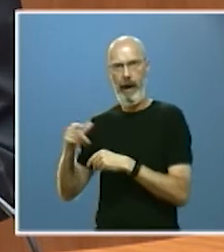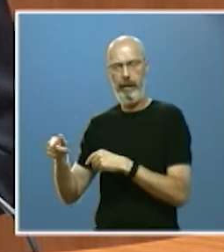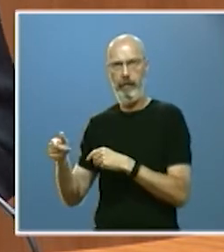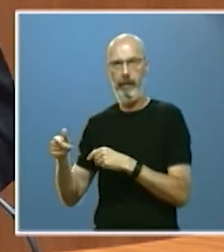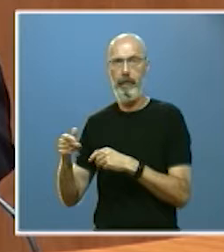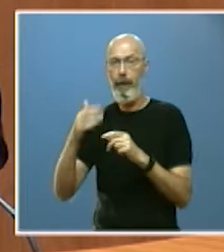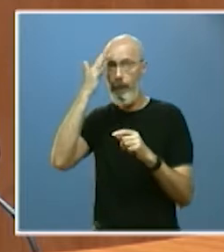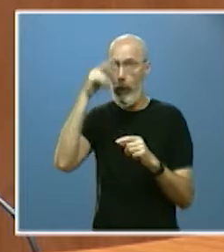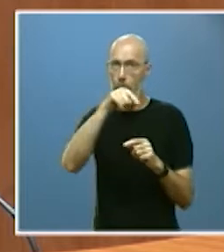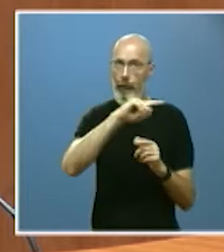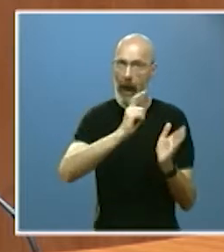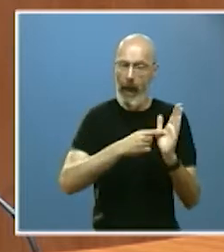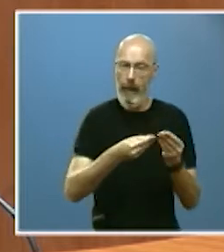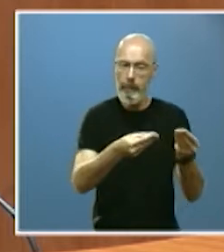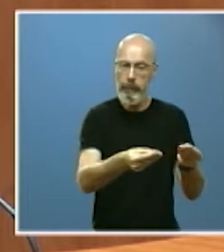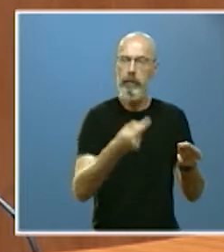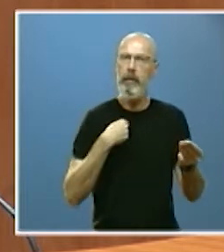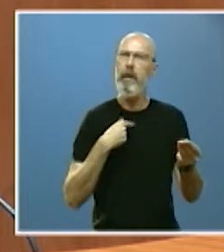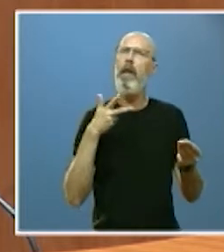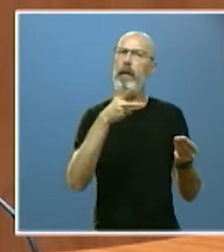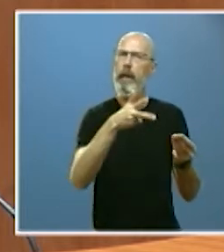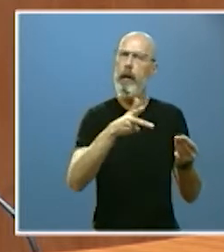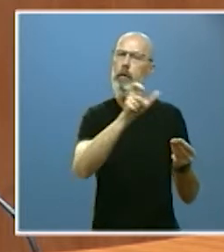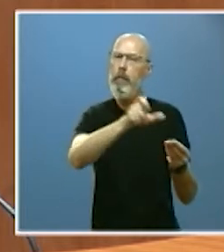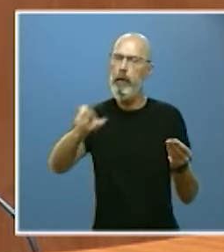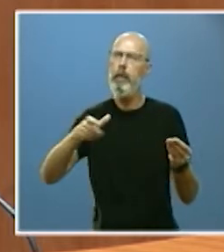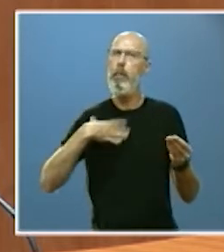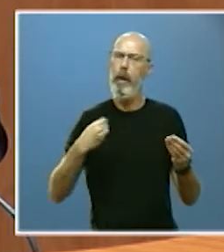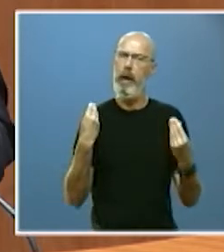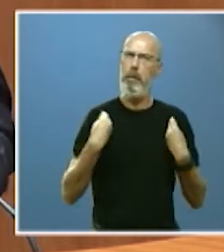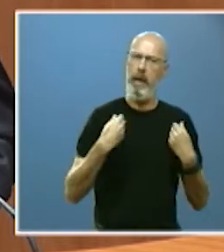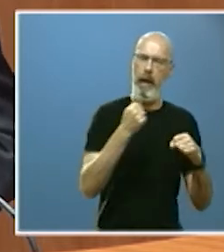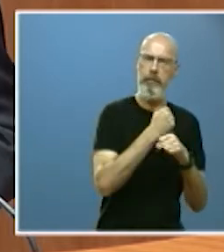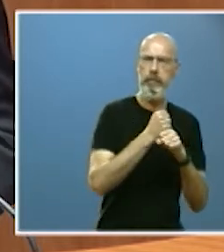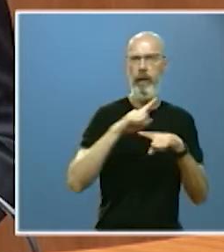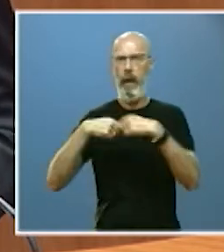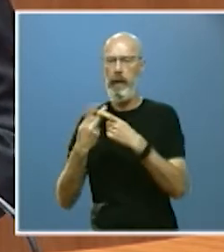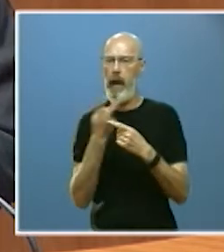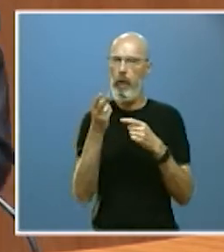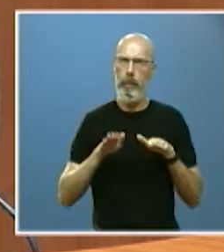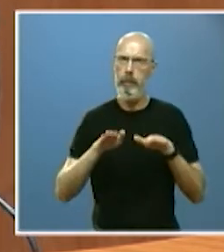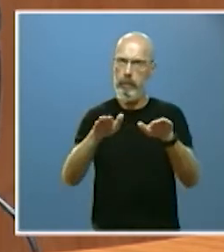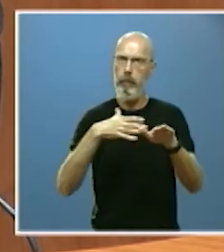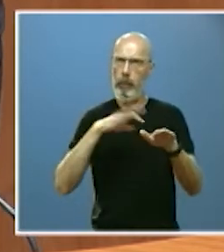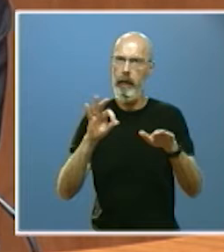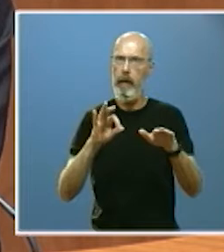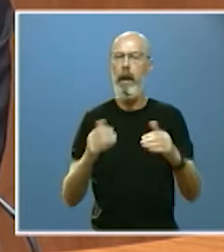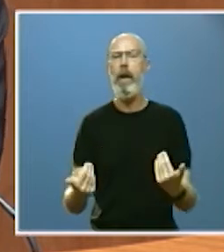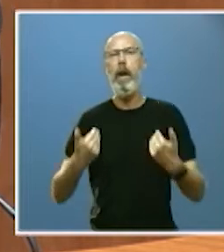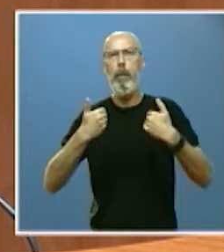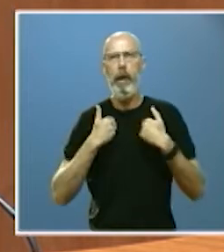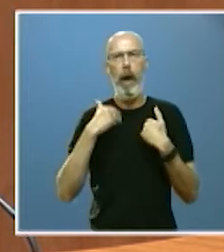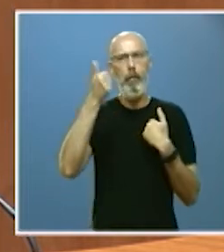el derecho de las personas a conciliar su vida familiar y laboral la corresponsabilidad entre mujeres y hombres respecto de las tareas